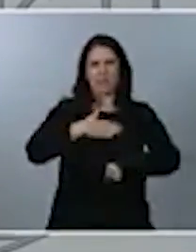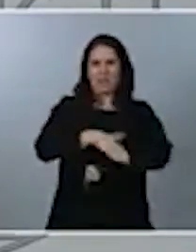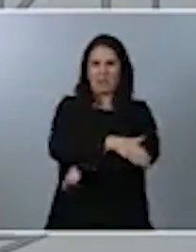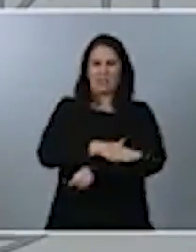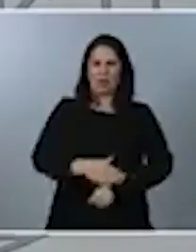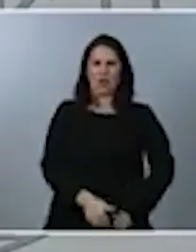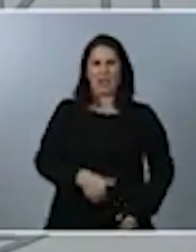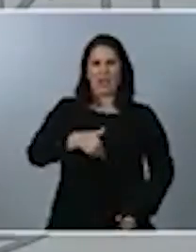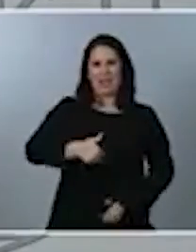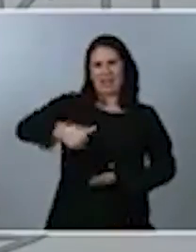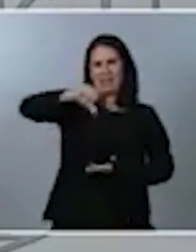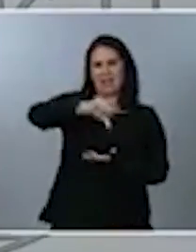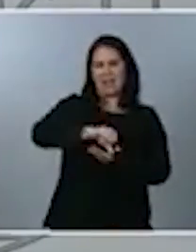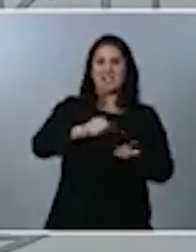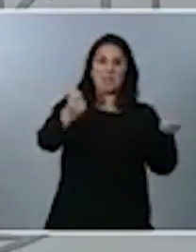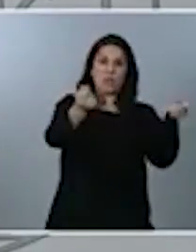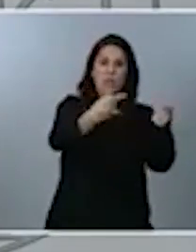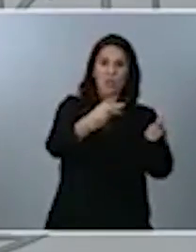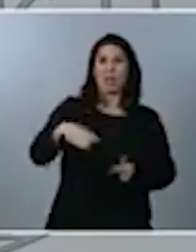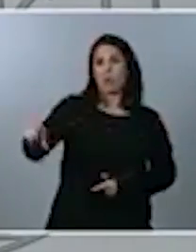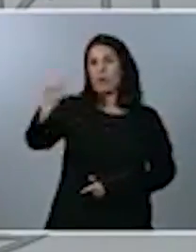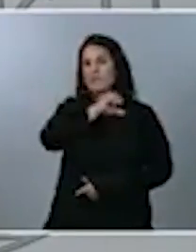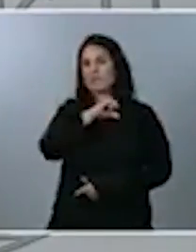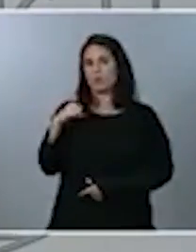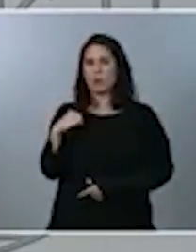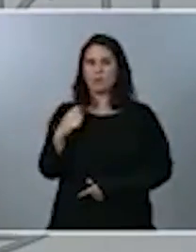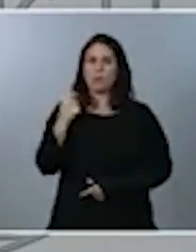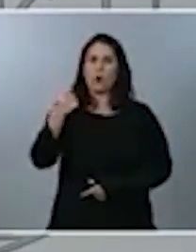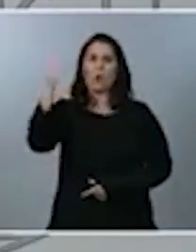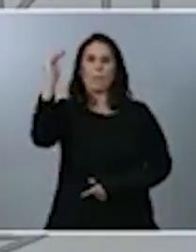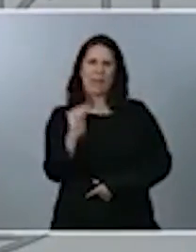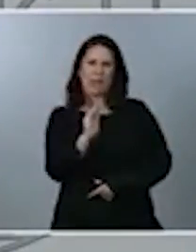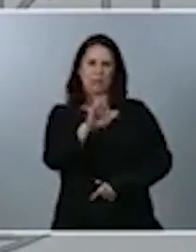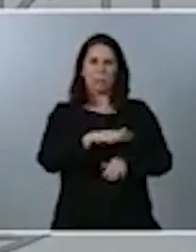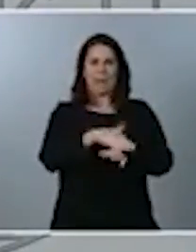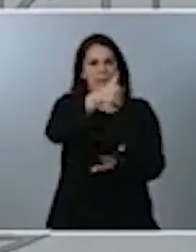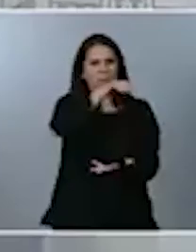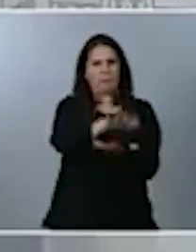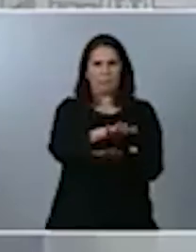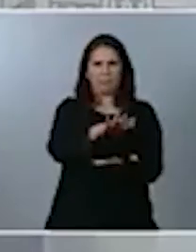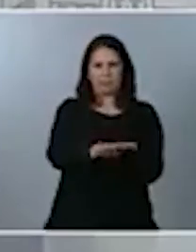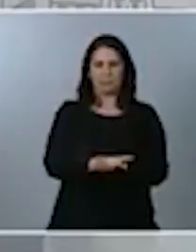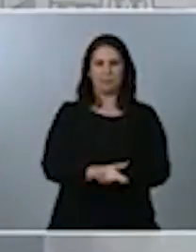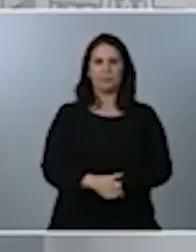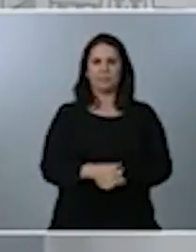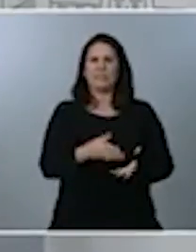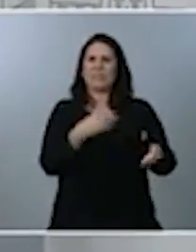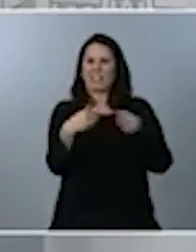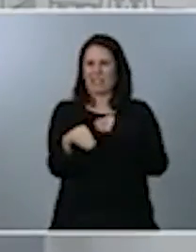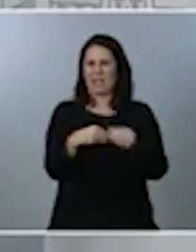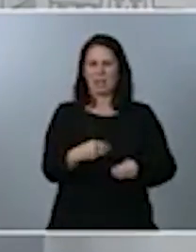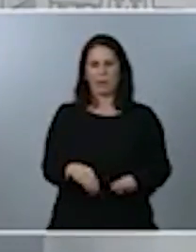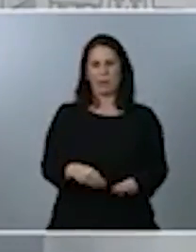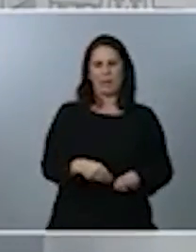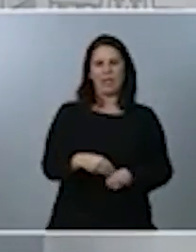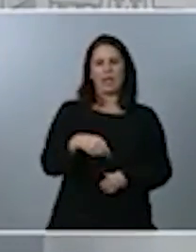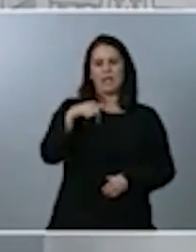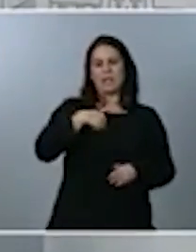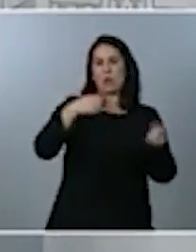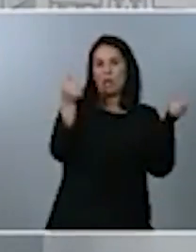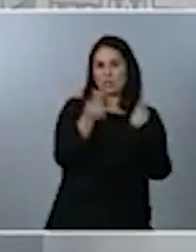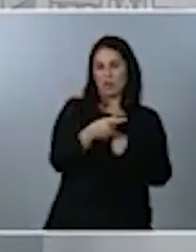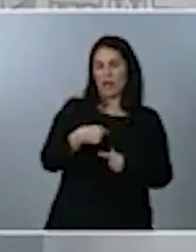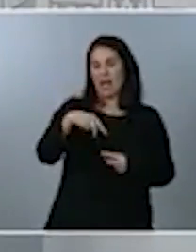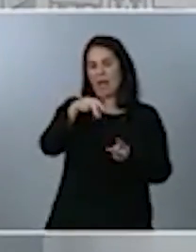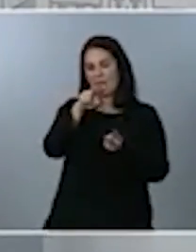Seguridad Social y a comunidades. La transferencia que va a permitir este efecto por parte de Seguridad Social asciende a